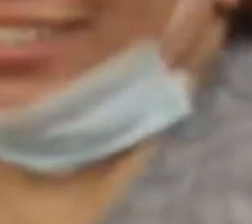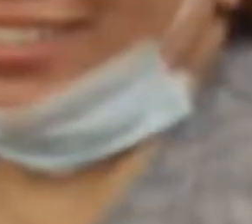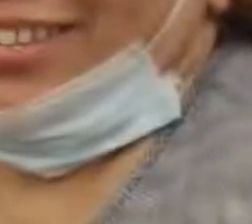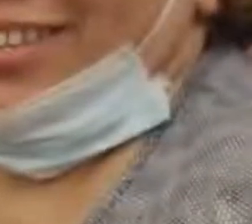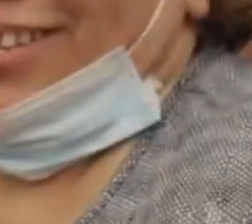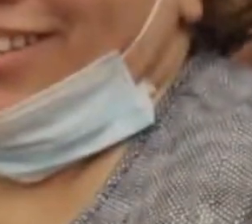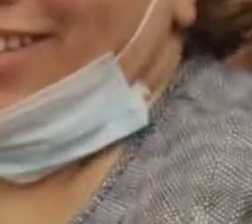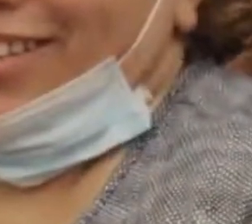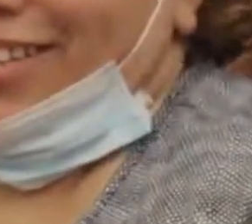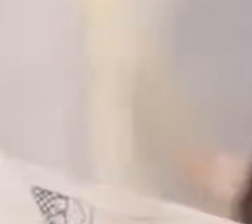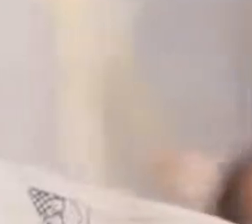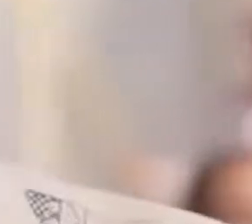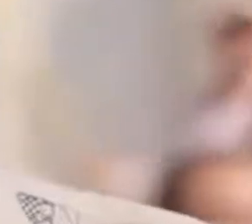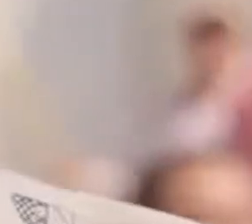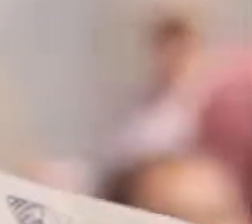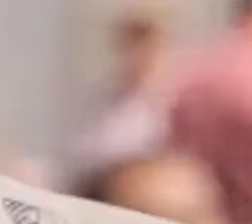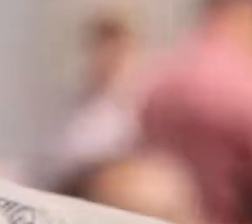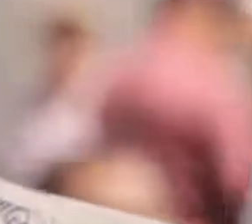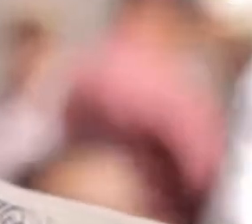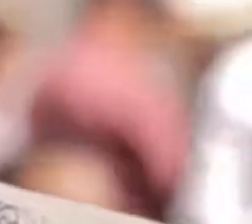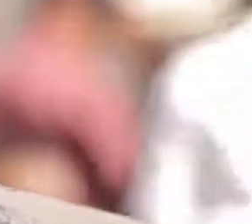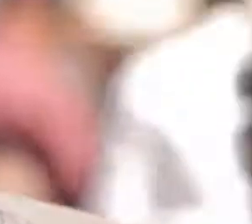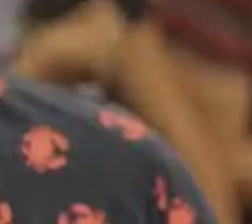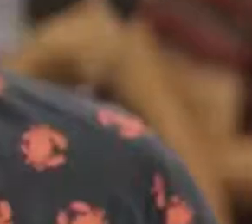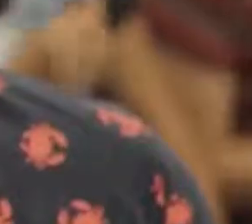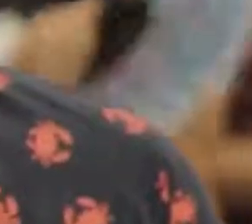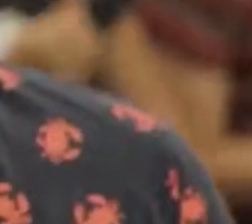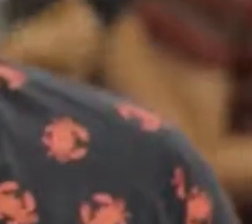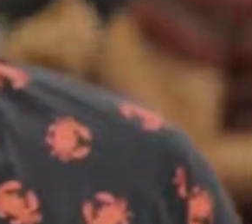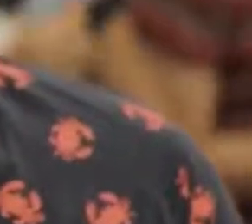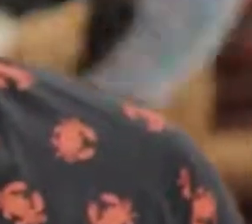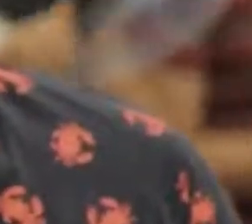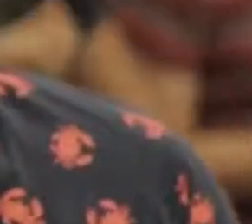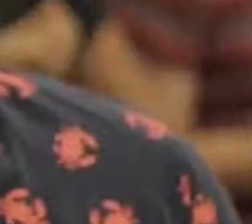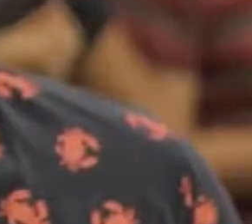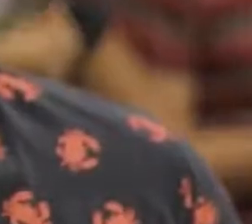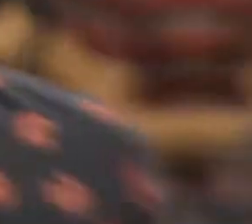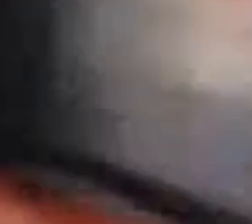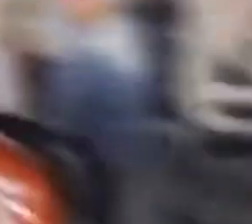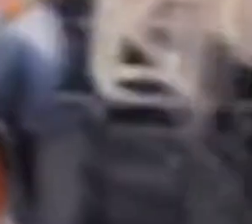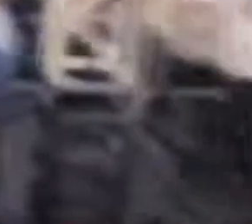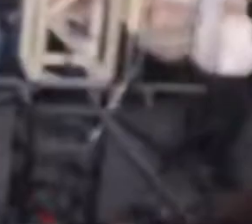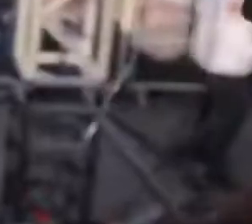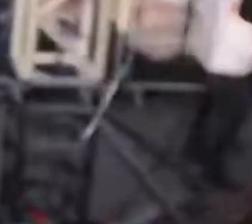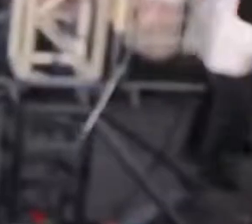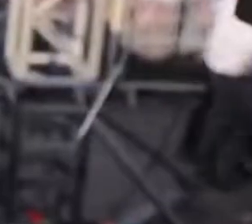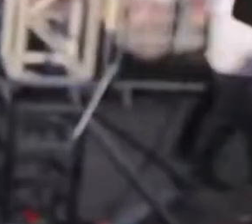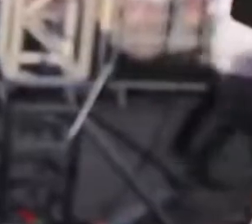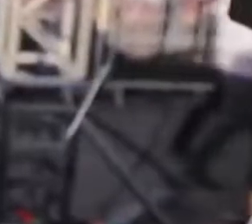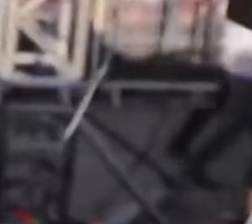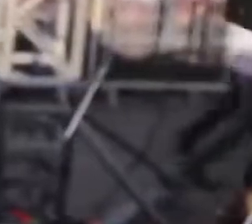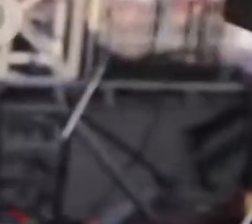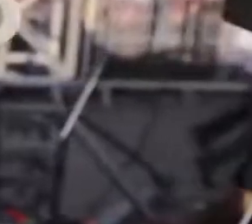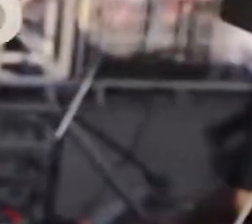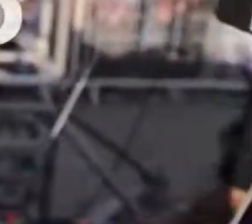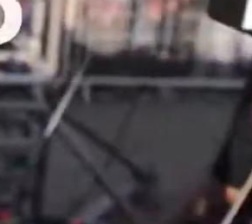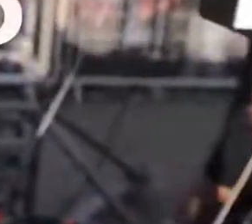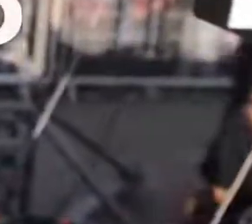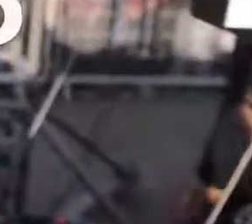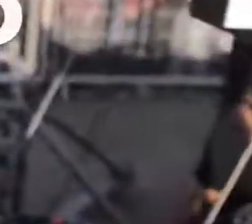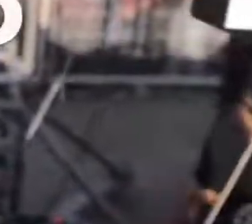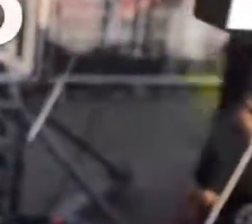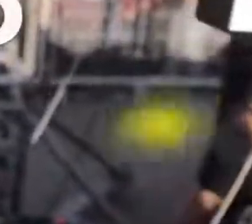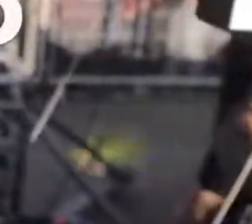para cerrar la brecha de injusticias que nos ha distanciado con nosotros llega un